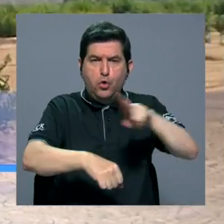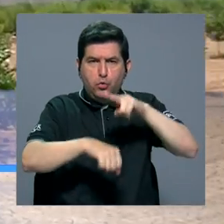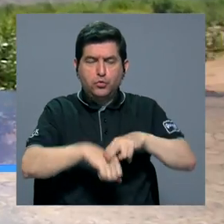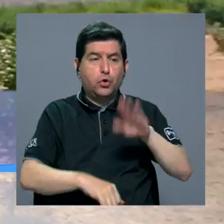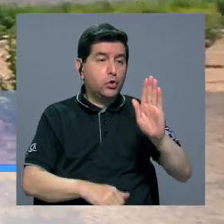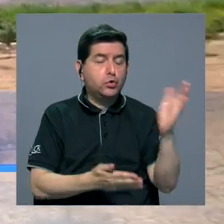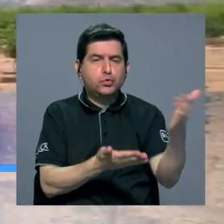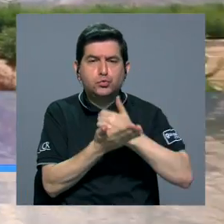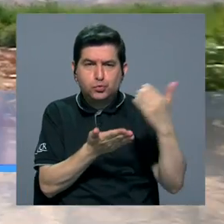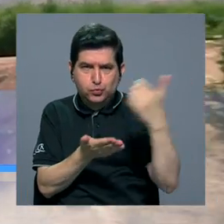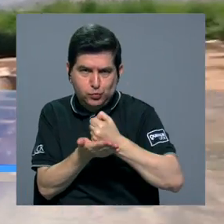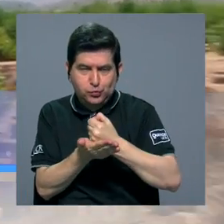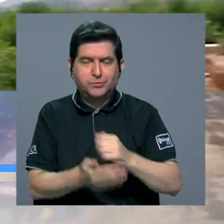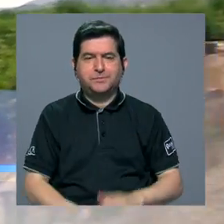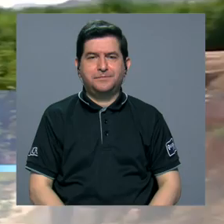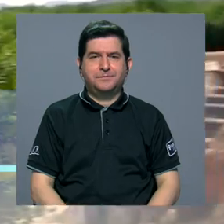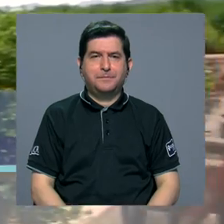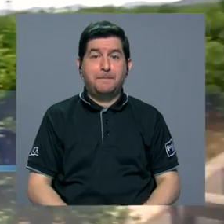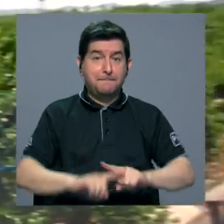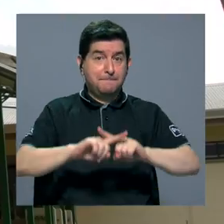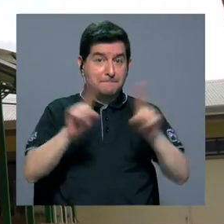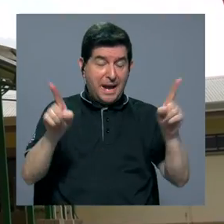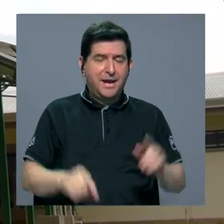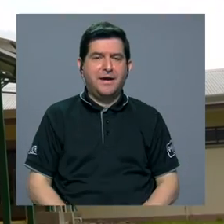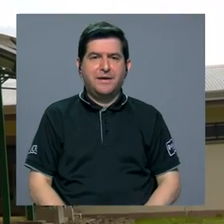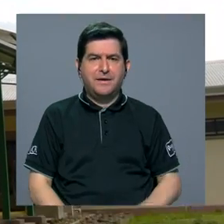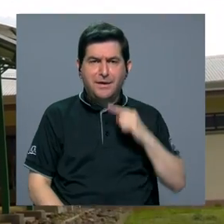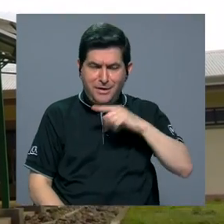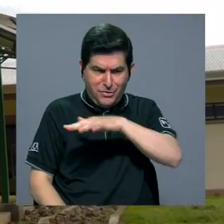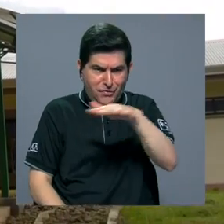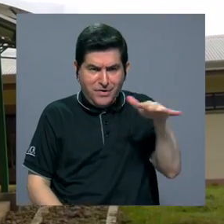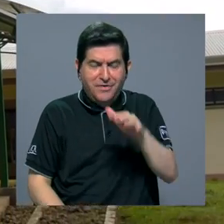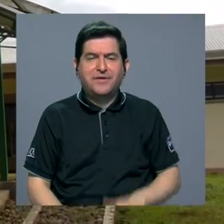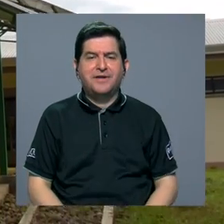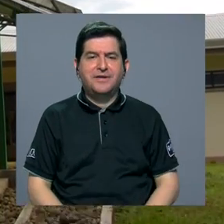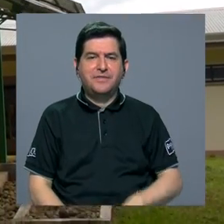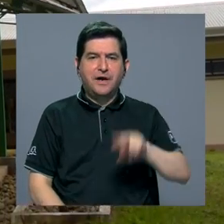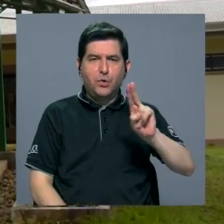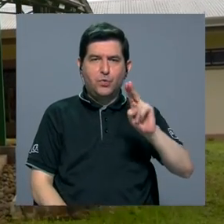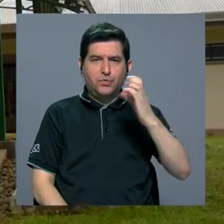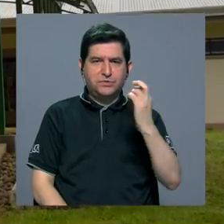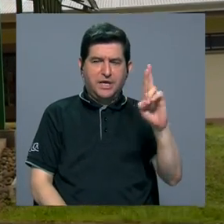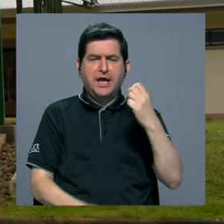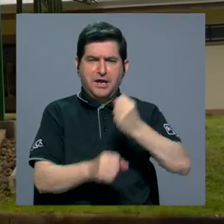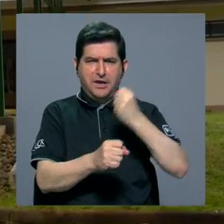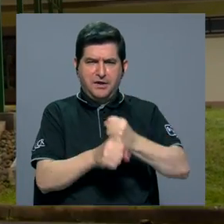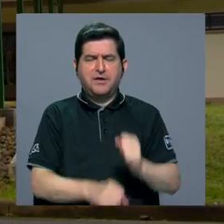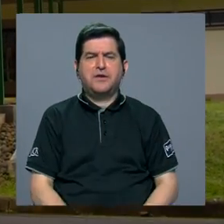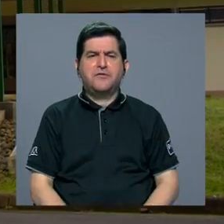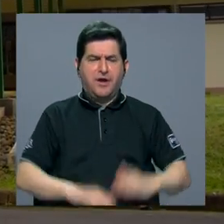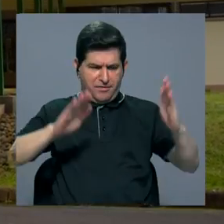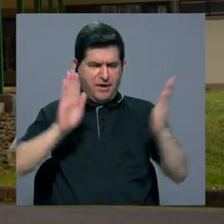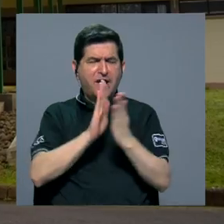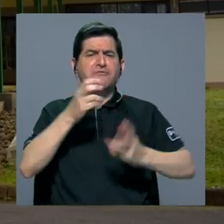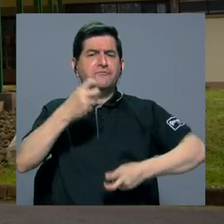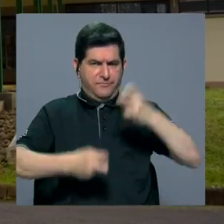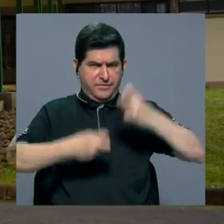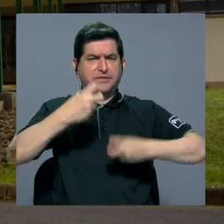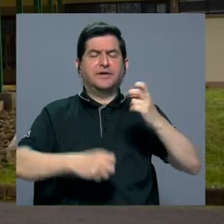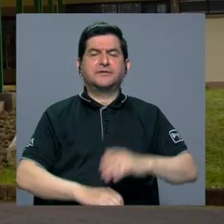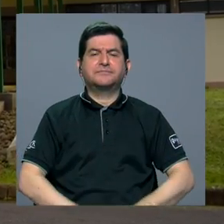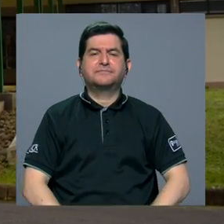nacionales y sus cosechas. Sin embargo, ante esta realidad, la UCR trabaja para hacerle frente a esta